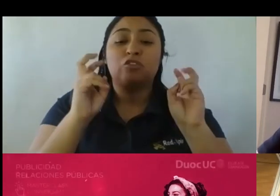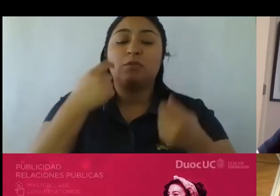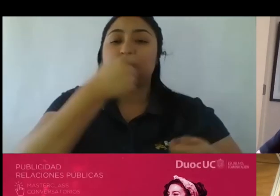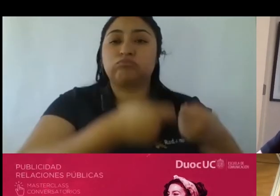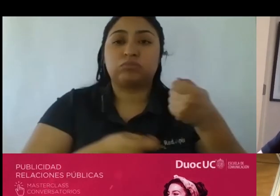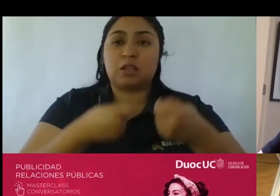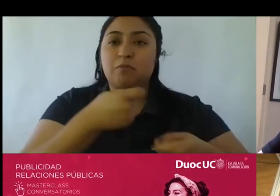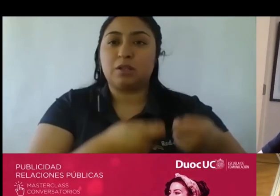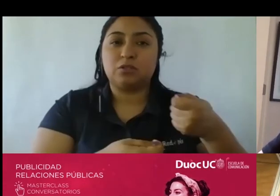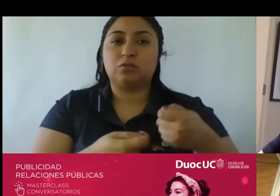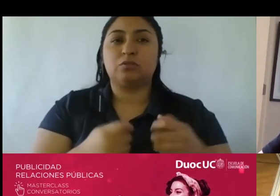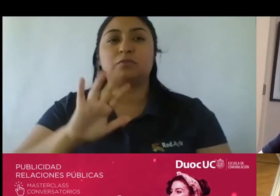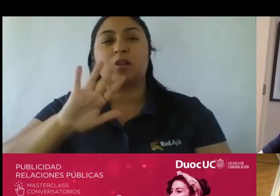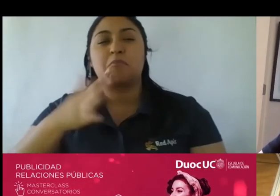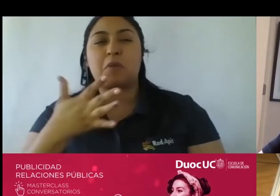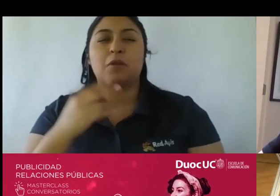estadísticas que yo estaba mostrándoles